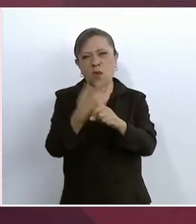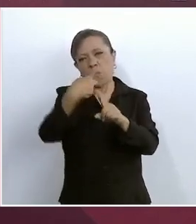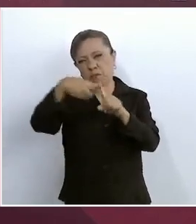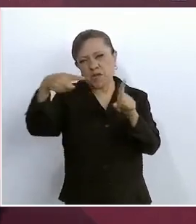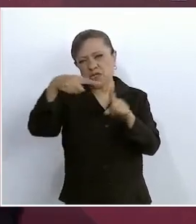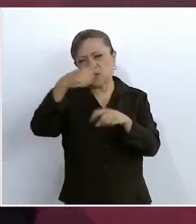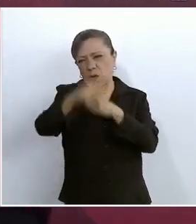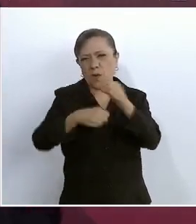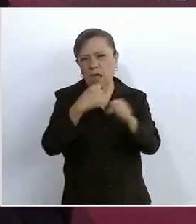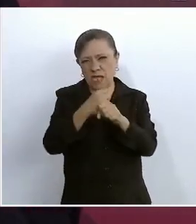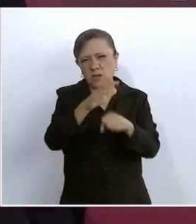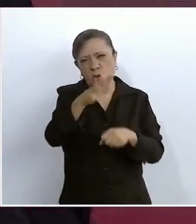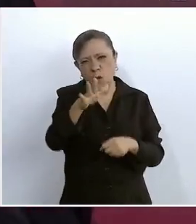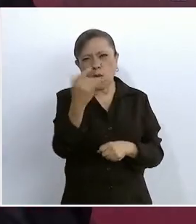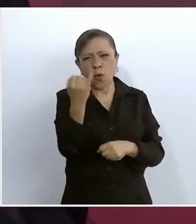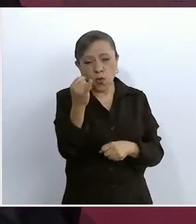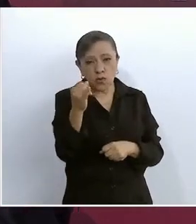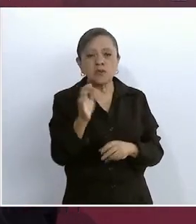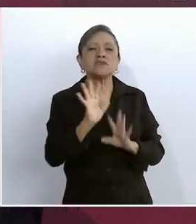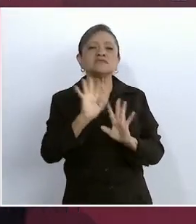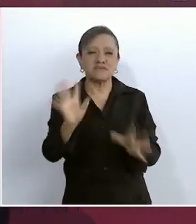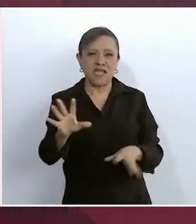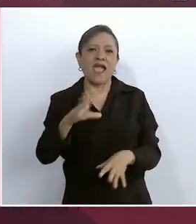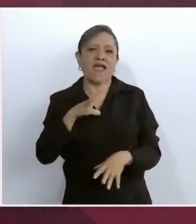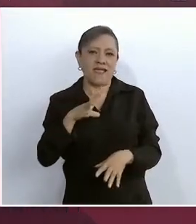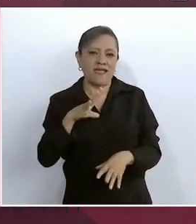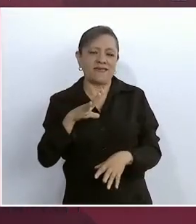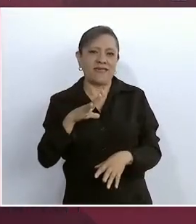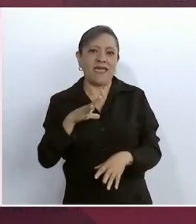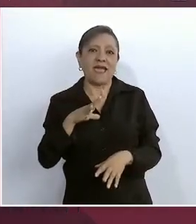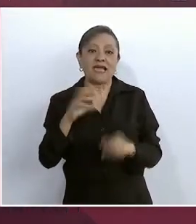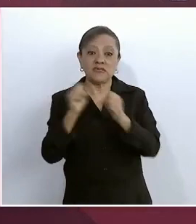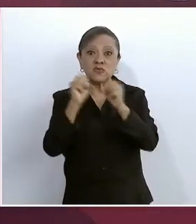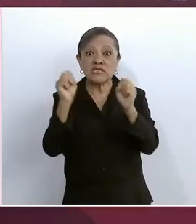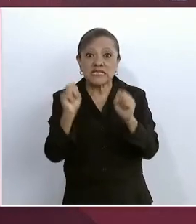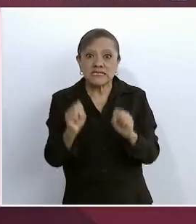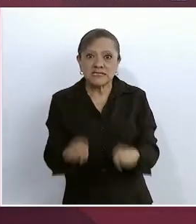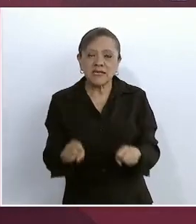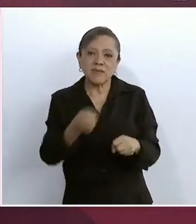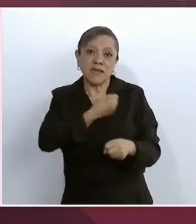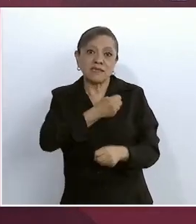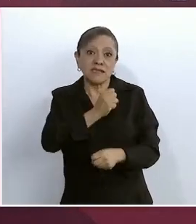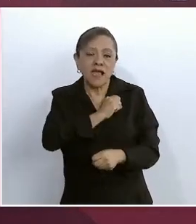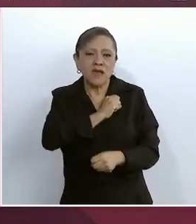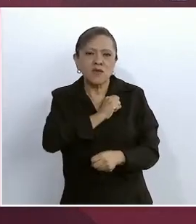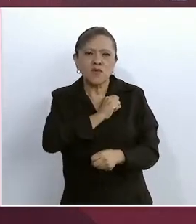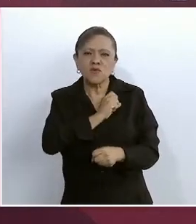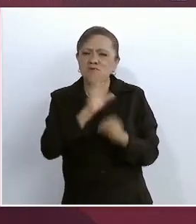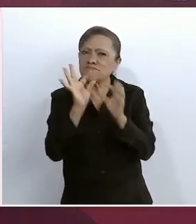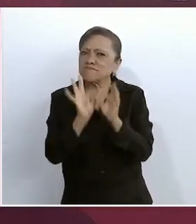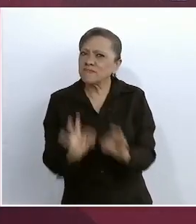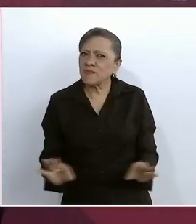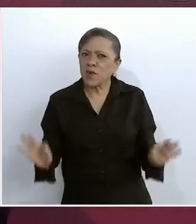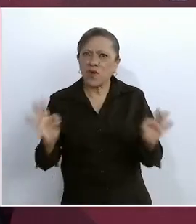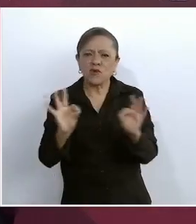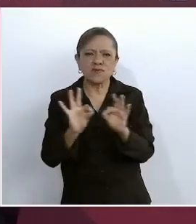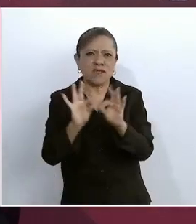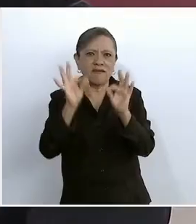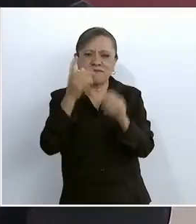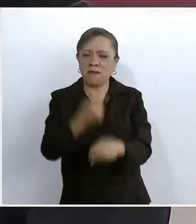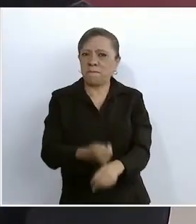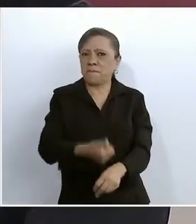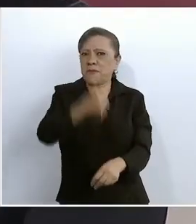un sistema de salud de primera. No ha sido fácil